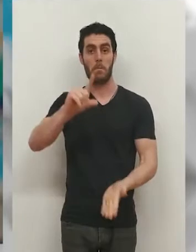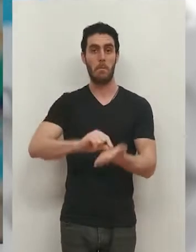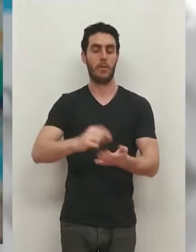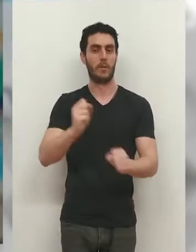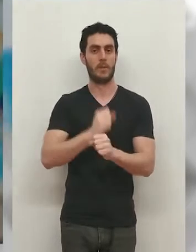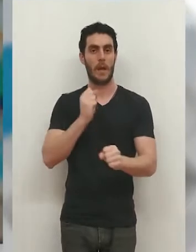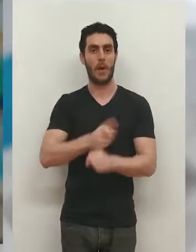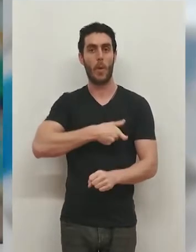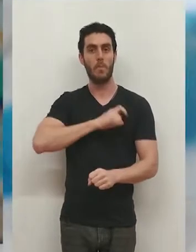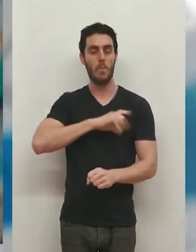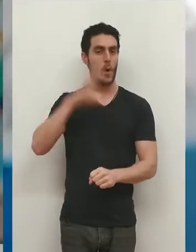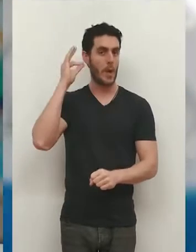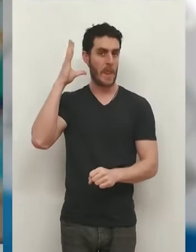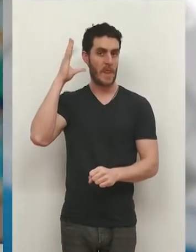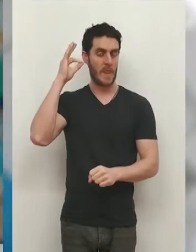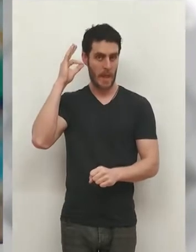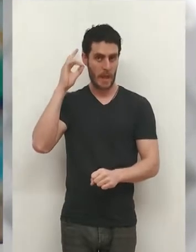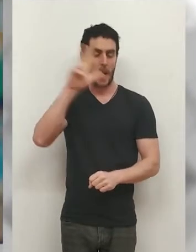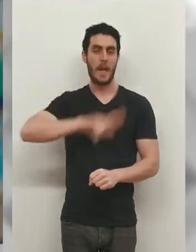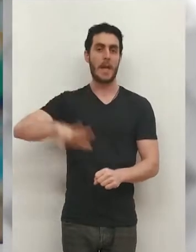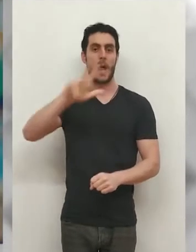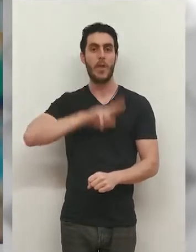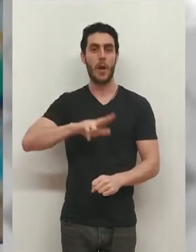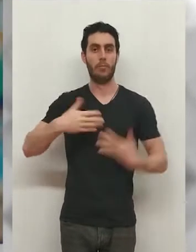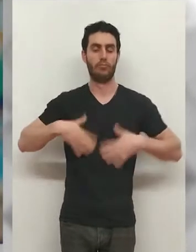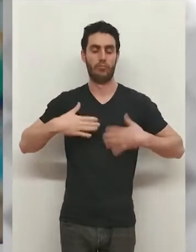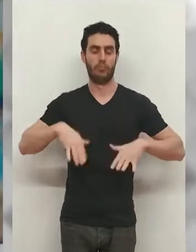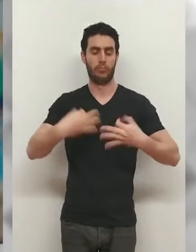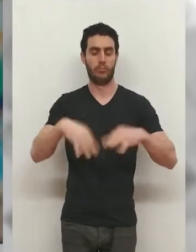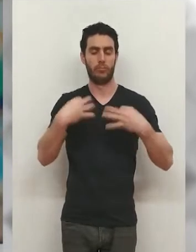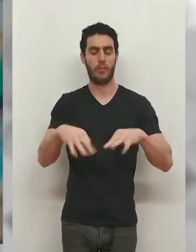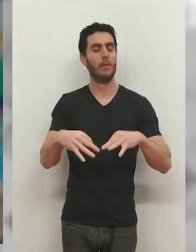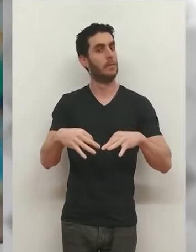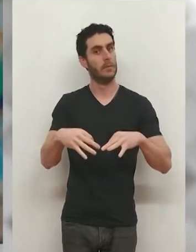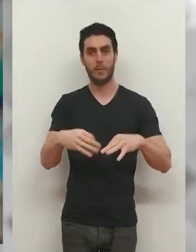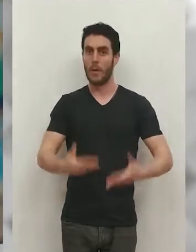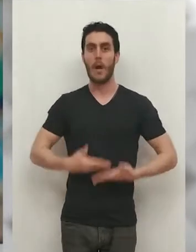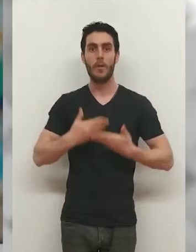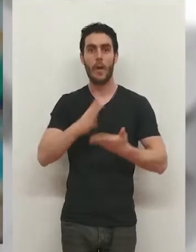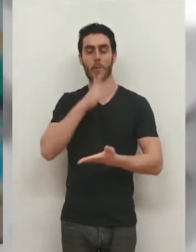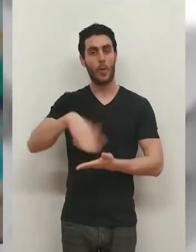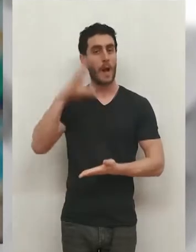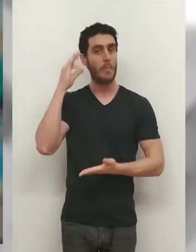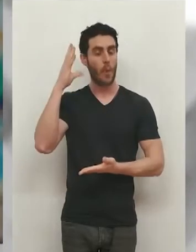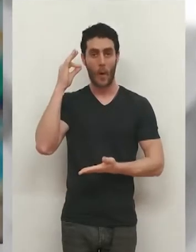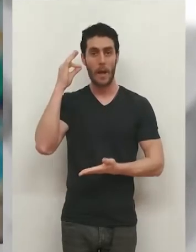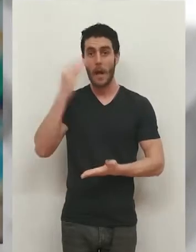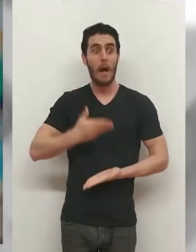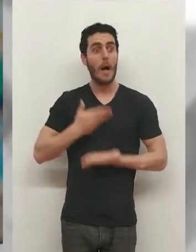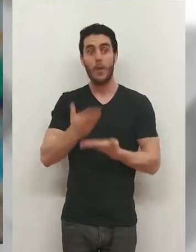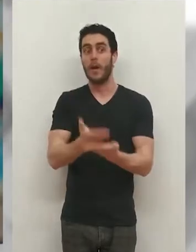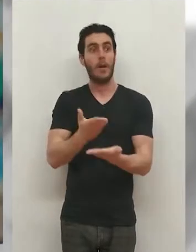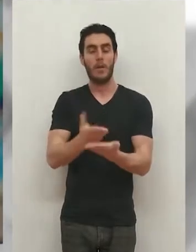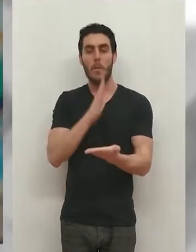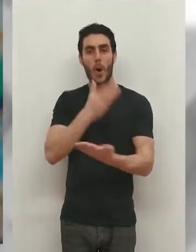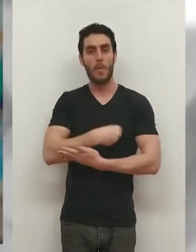rápida actuación de una Policía Nacional de Paisano evitó una desgracia. A la gente que se encontraba fuera del servicio se le acercó una mujer pidiendo ayuda